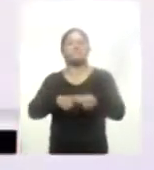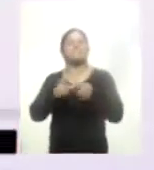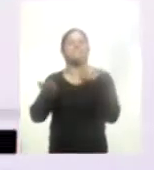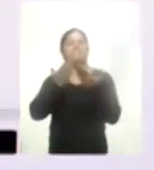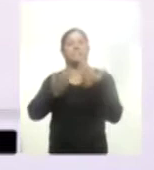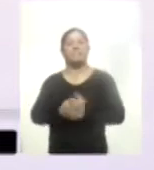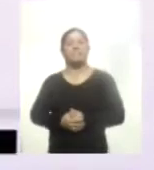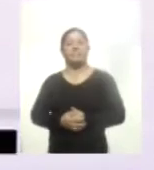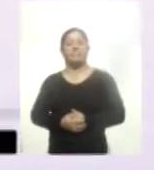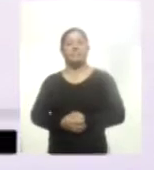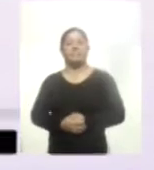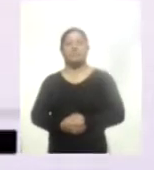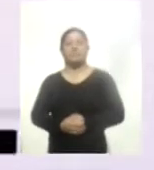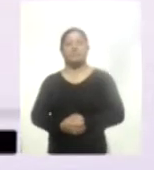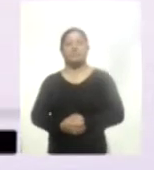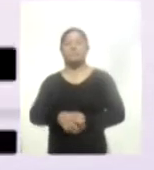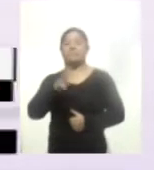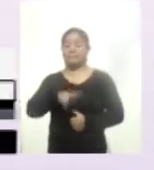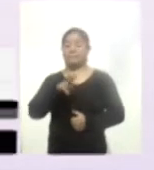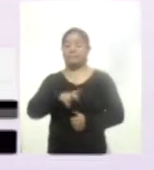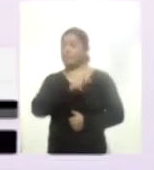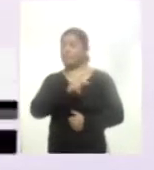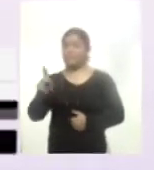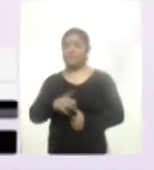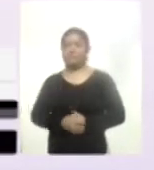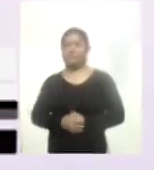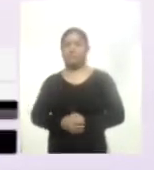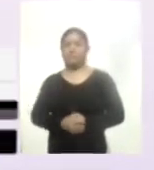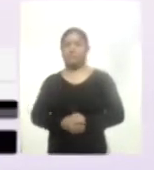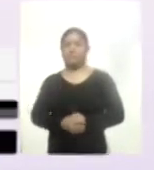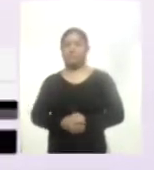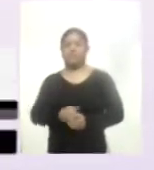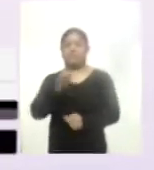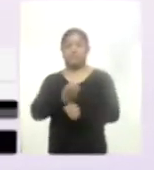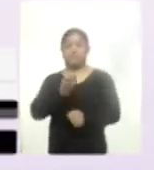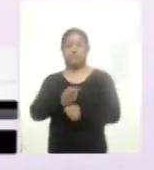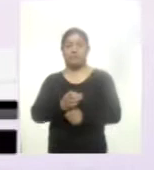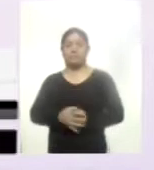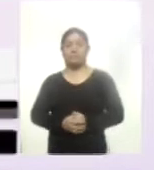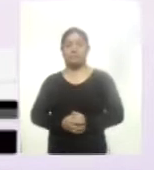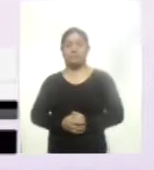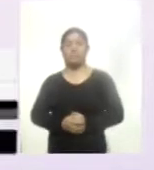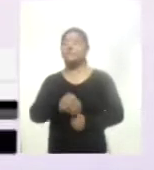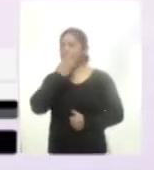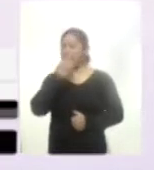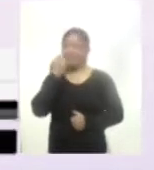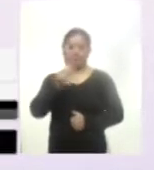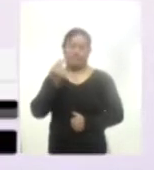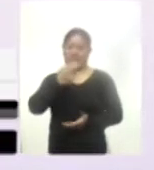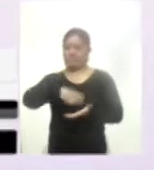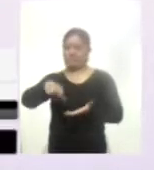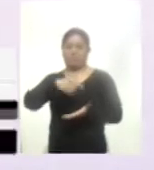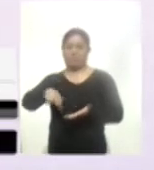Bueno, pretendo pagar la inscripción de ahorita de la escuela, comprar algunos materiales que necesito